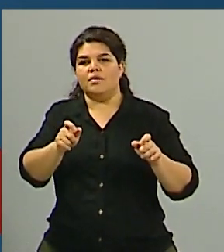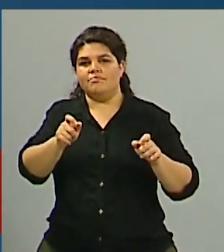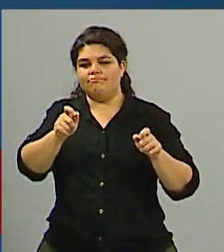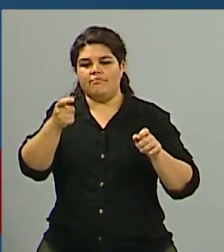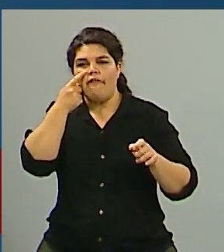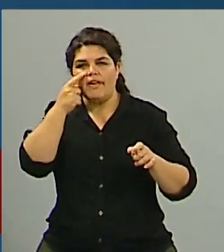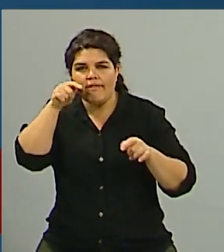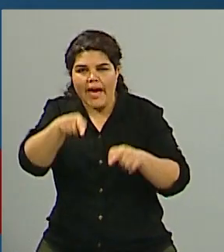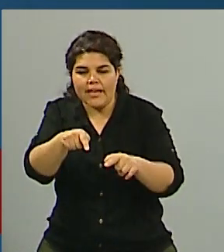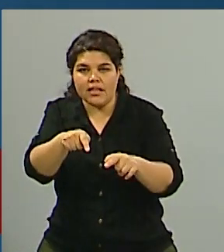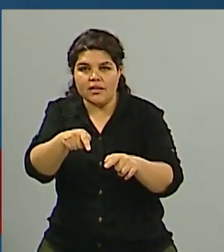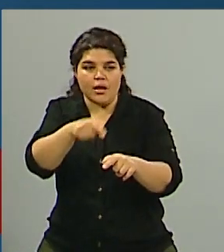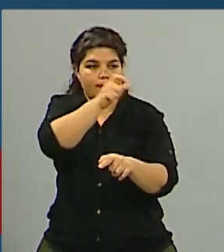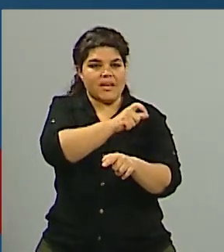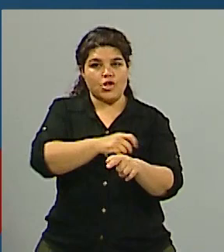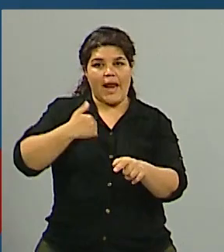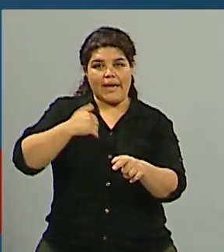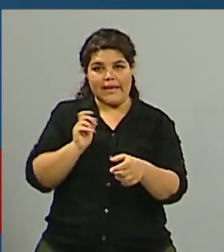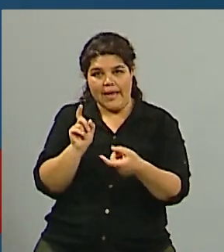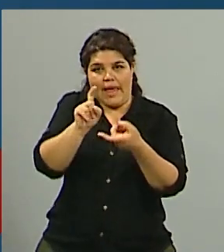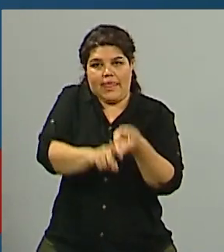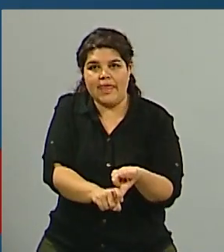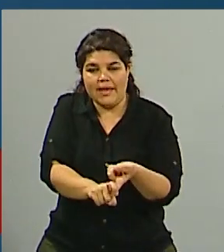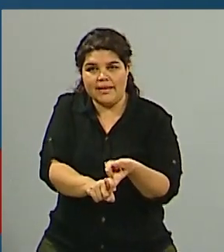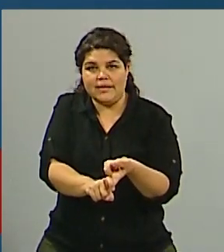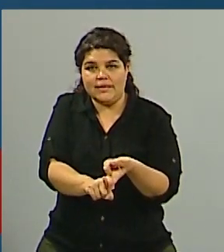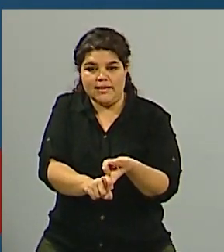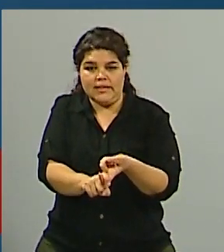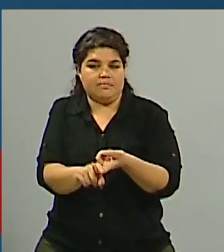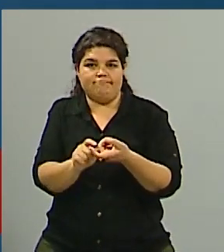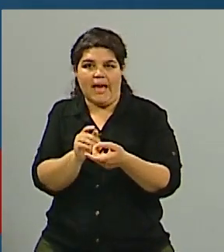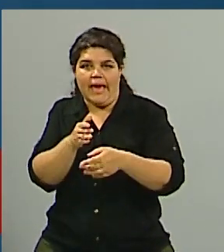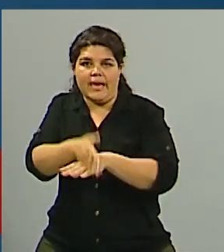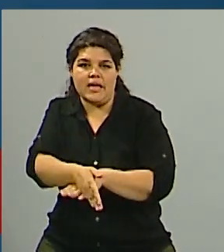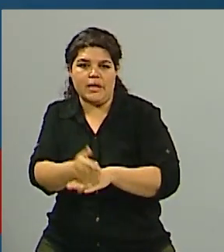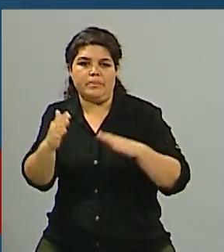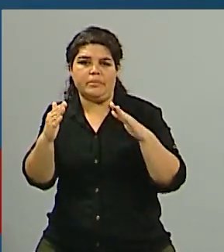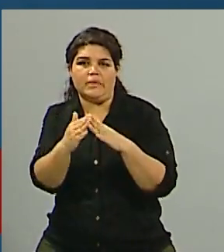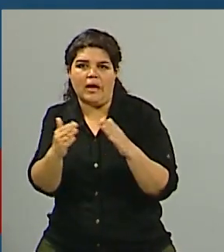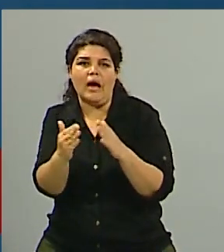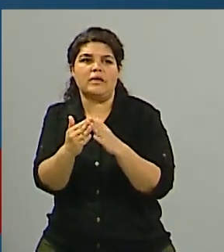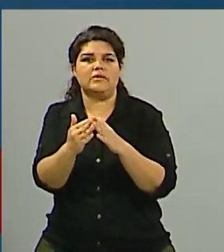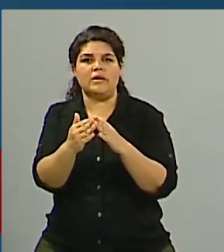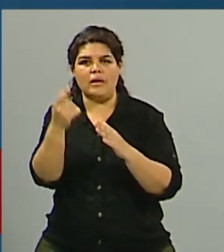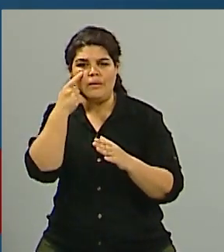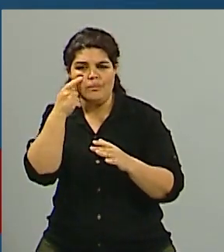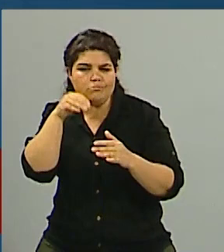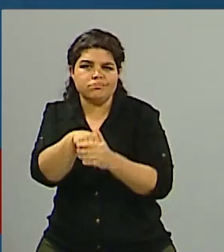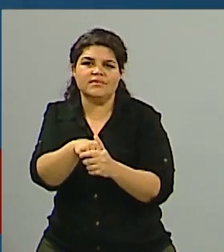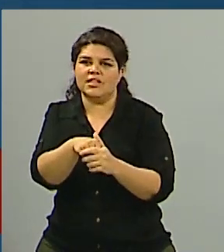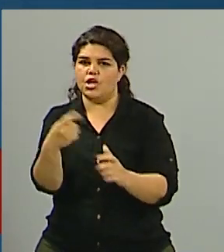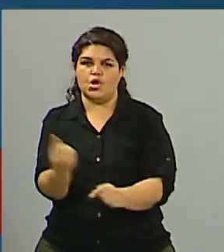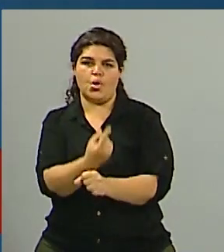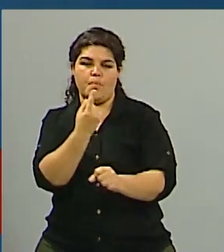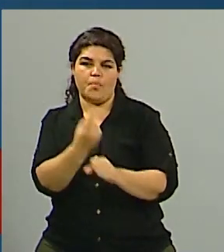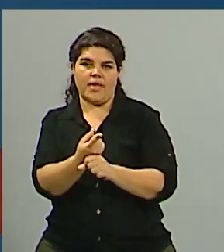Pero los argentinos continentales no tenemos la posibilidad de establecer un comercio